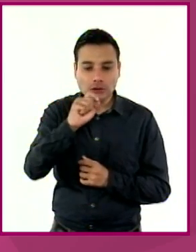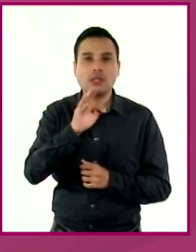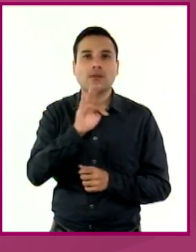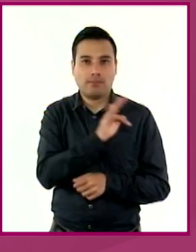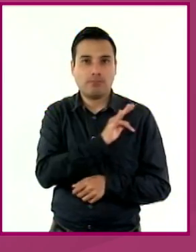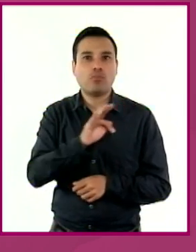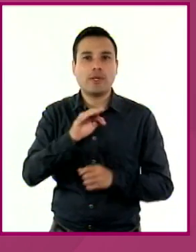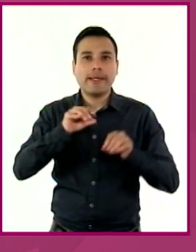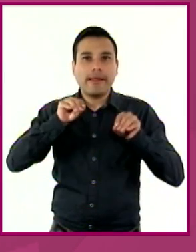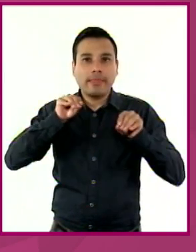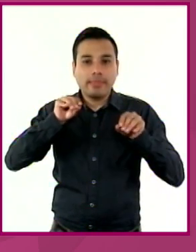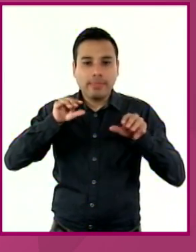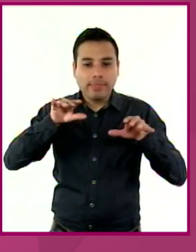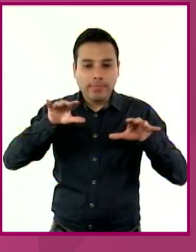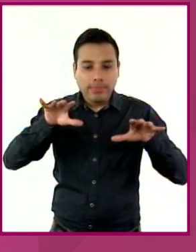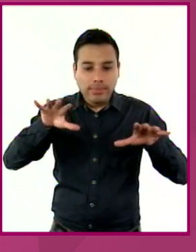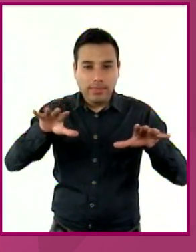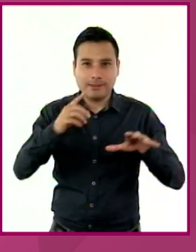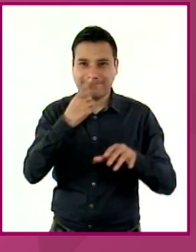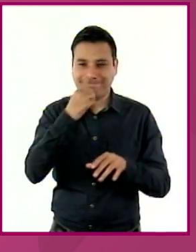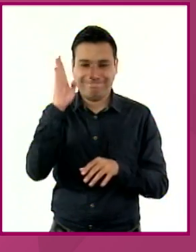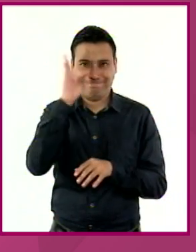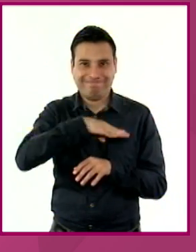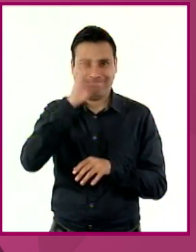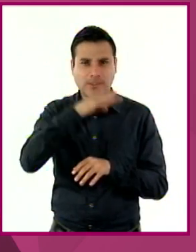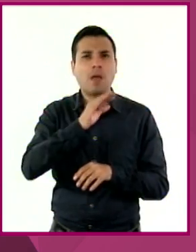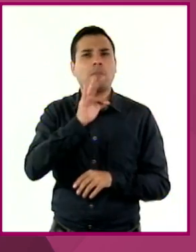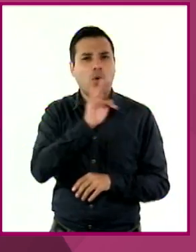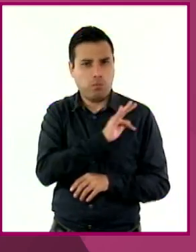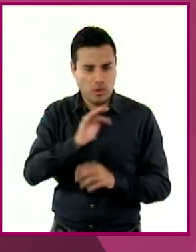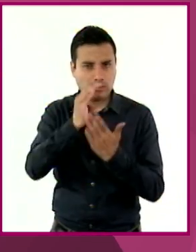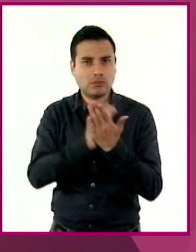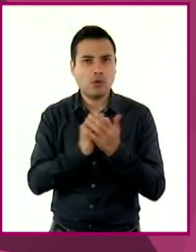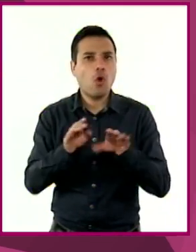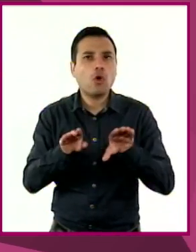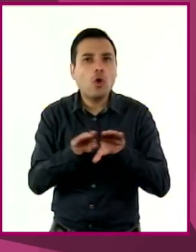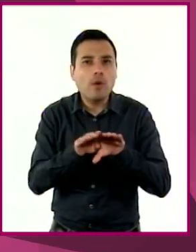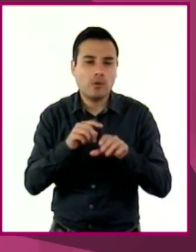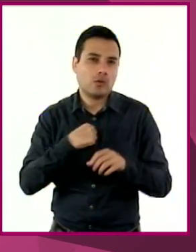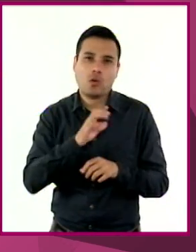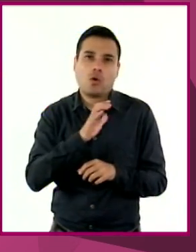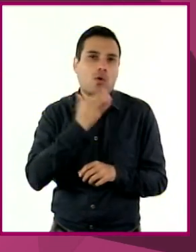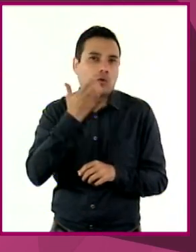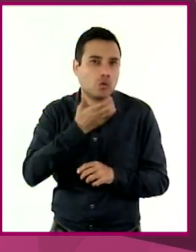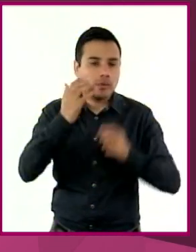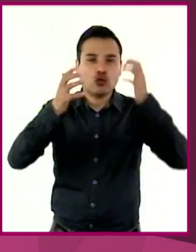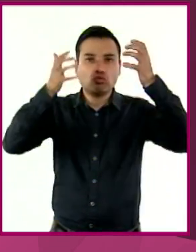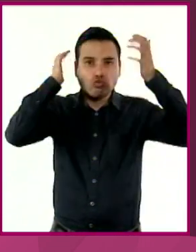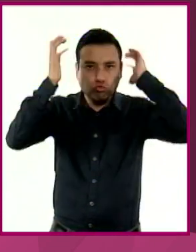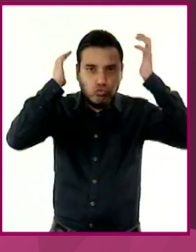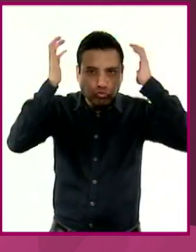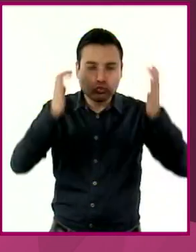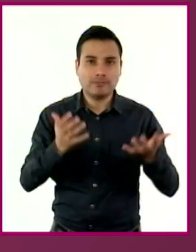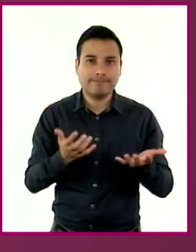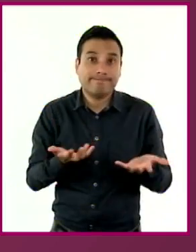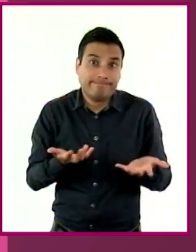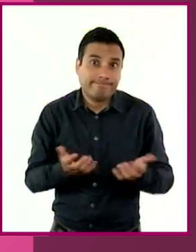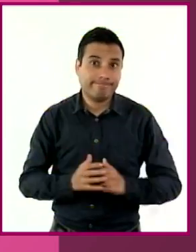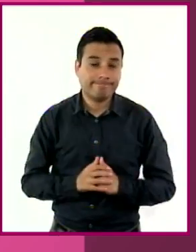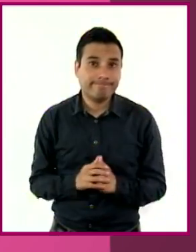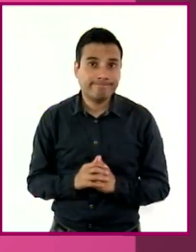pero también es posible contrarrestarlo a través de buenos hábitos de higiene como el lavado diario con agua y jabón,